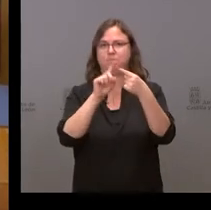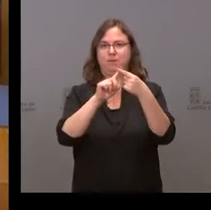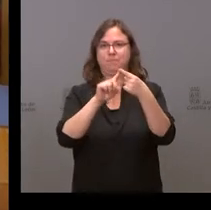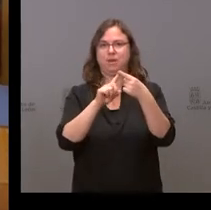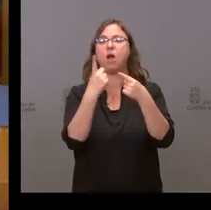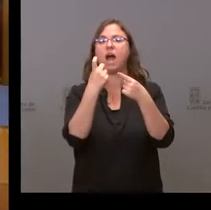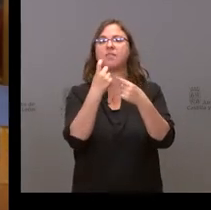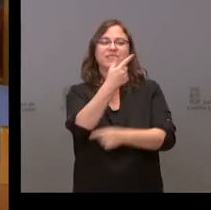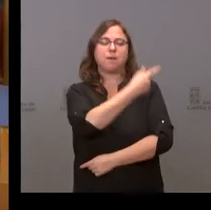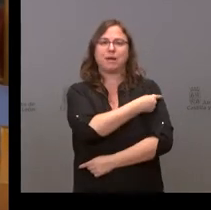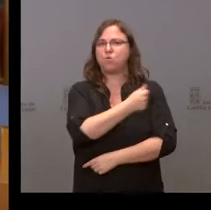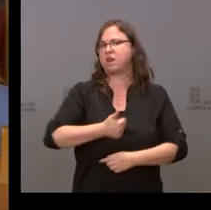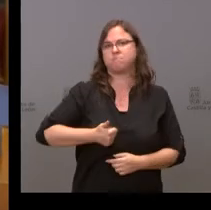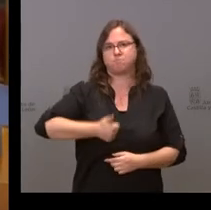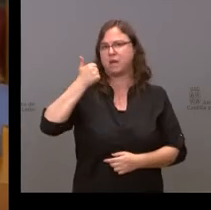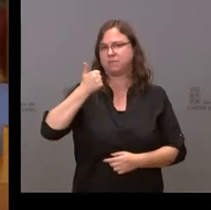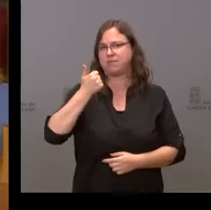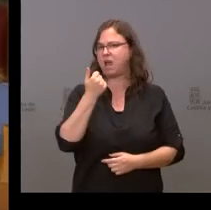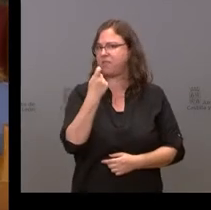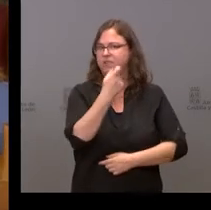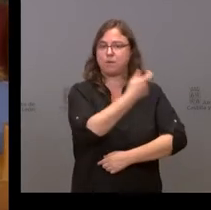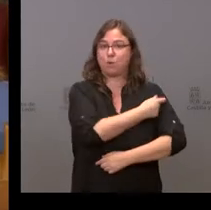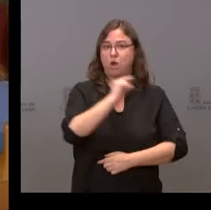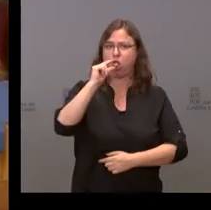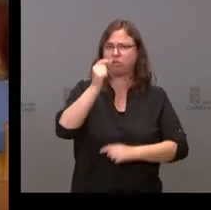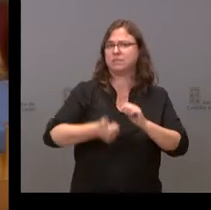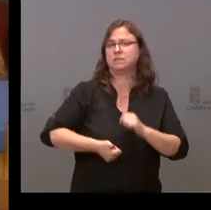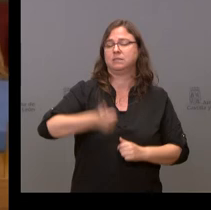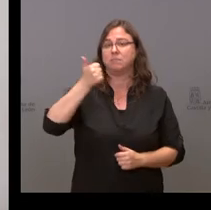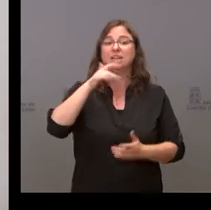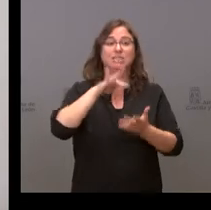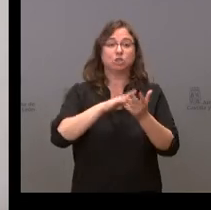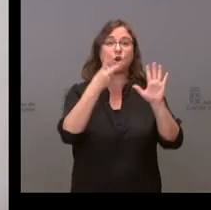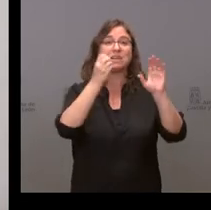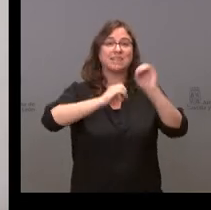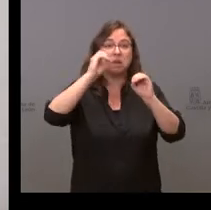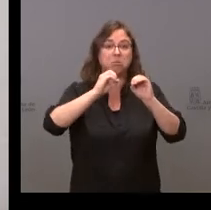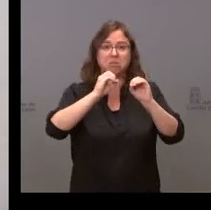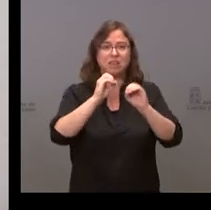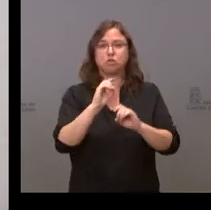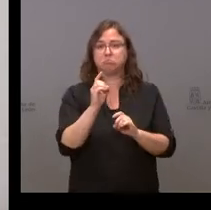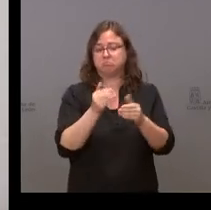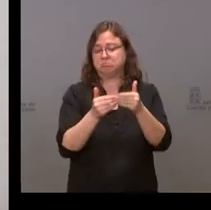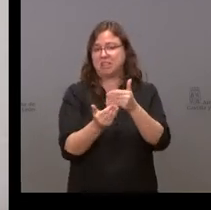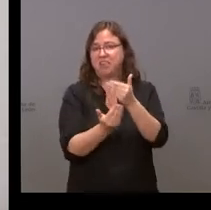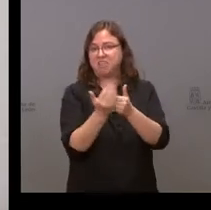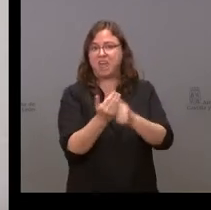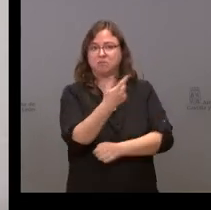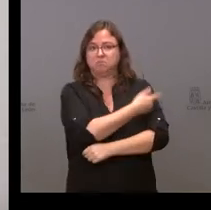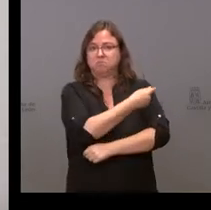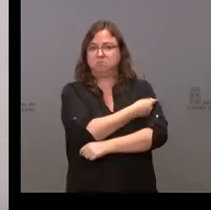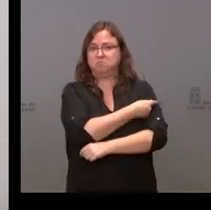más vacunas y tenemos que llegar ya no al 70% que en los próximos días de la vacunación